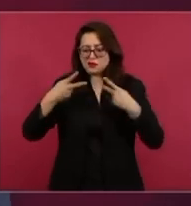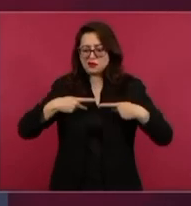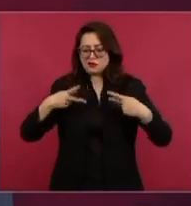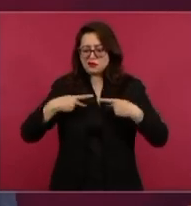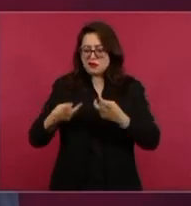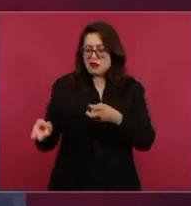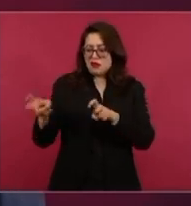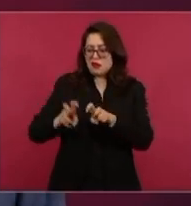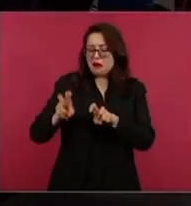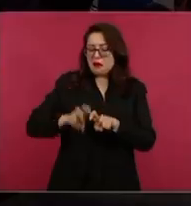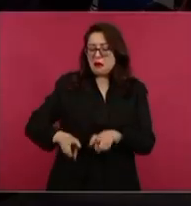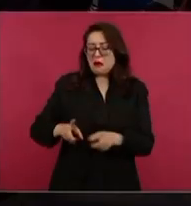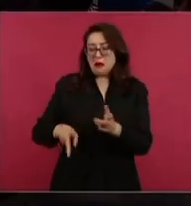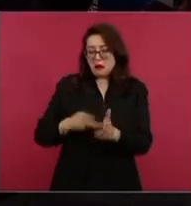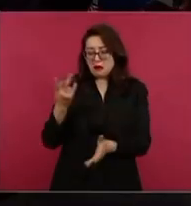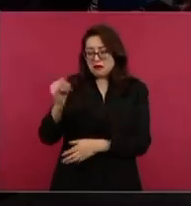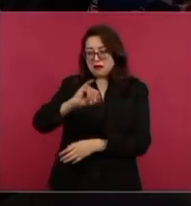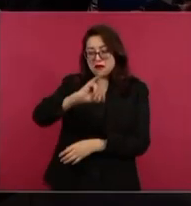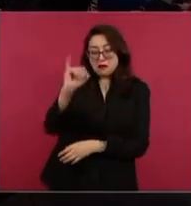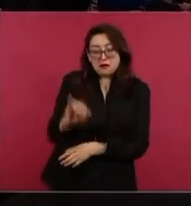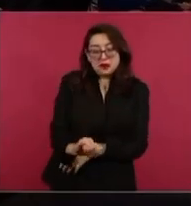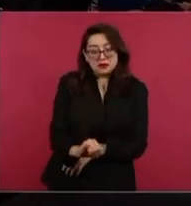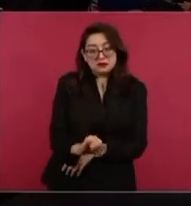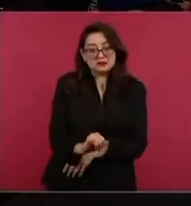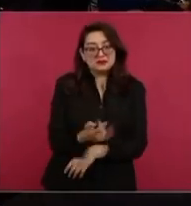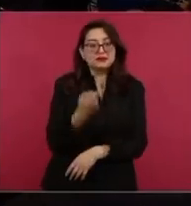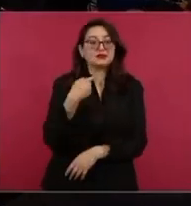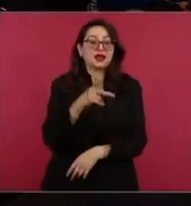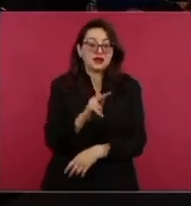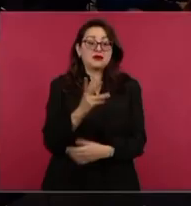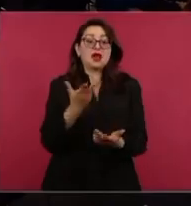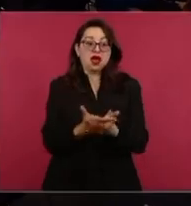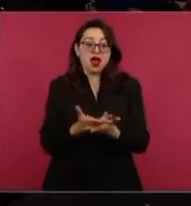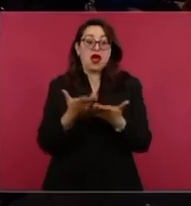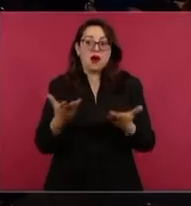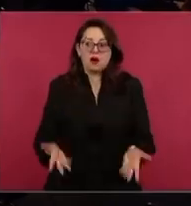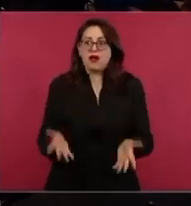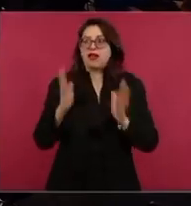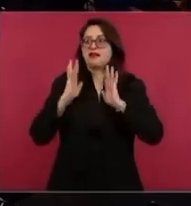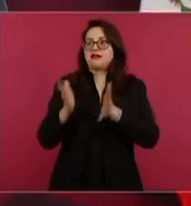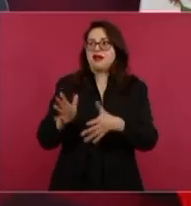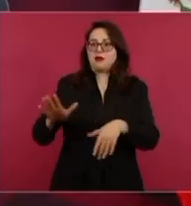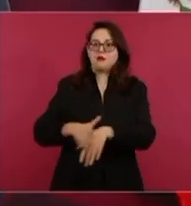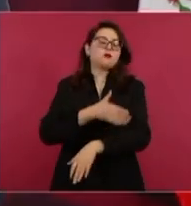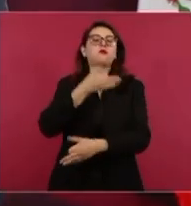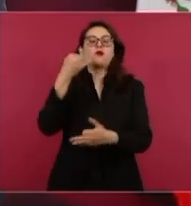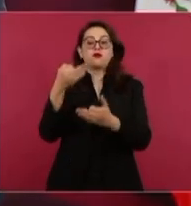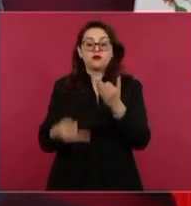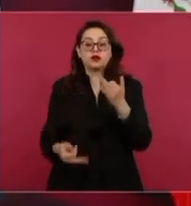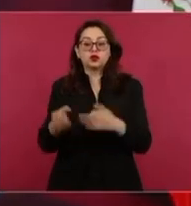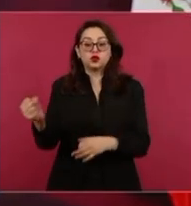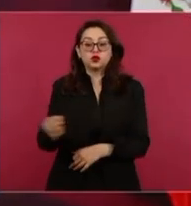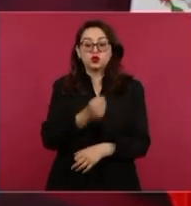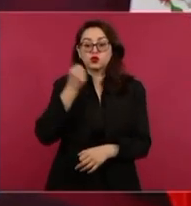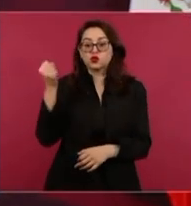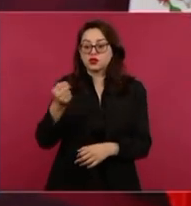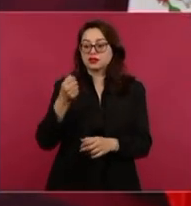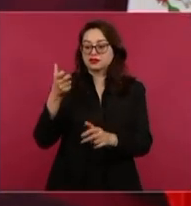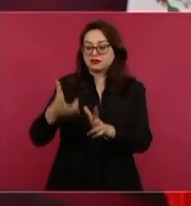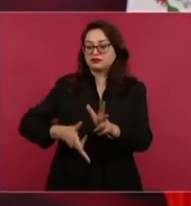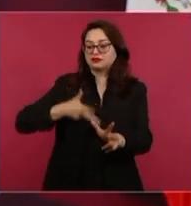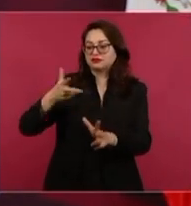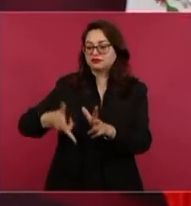es quitarle tráfico a las